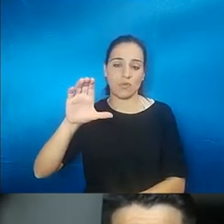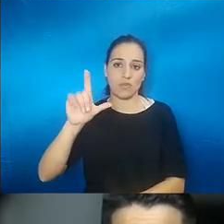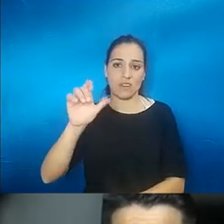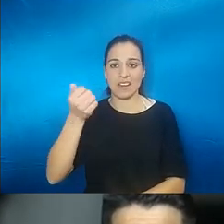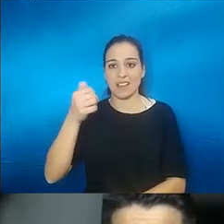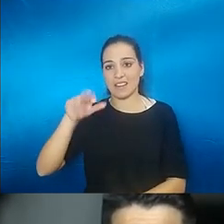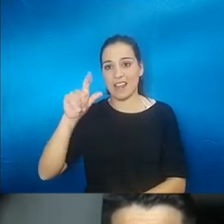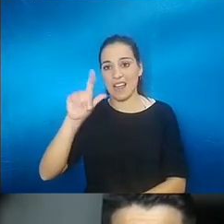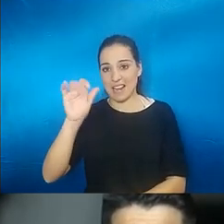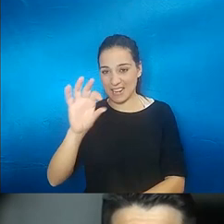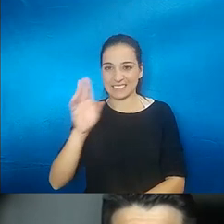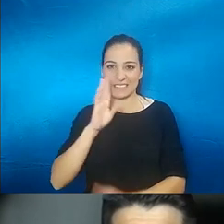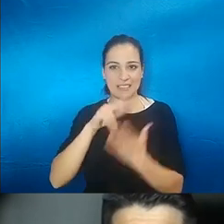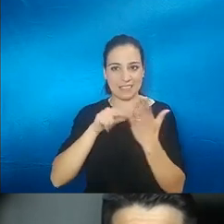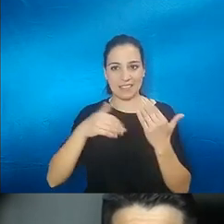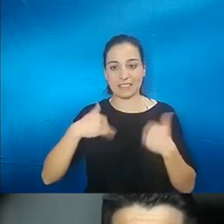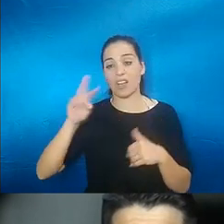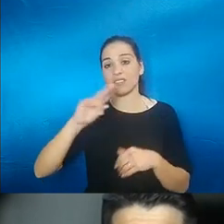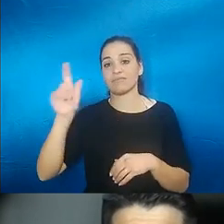hay otra persona también que nos preguntaba